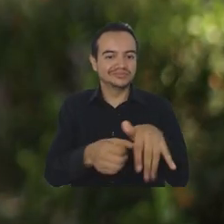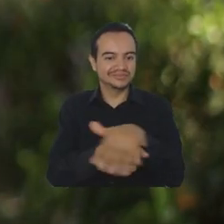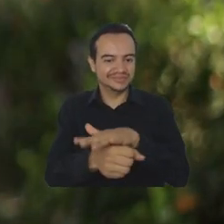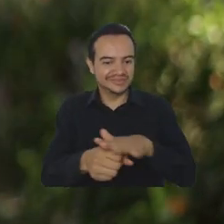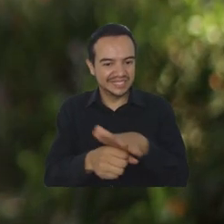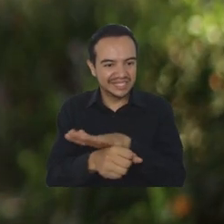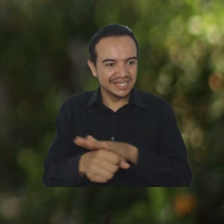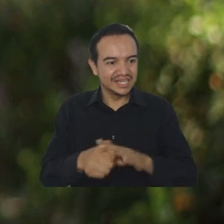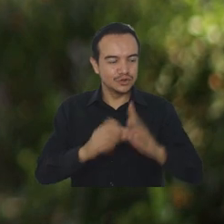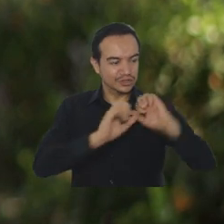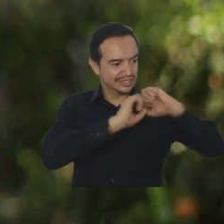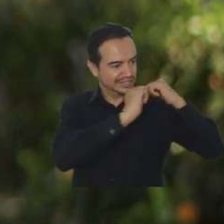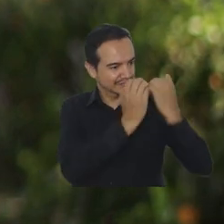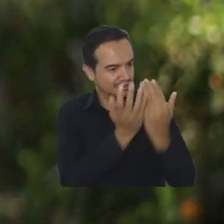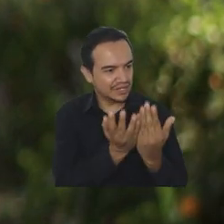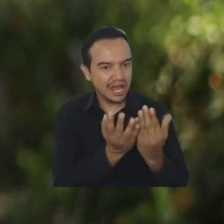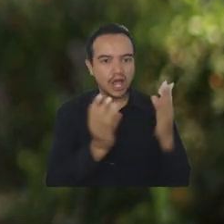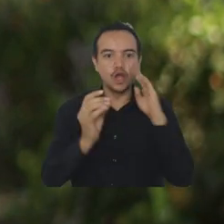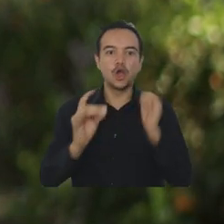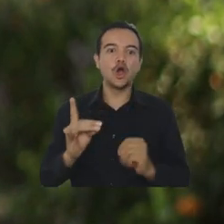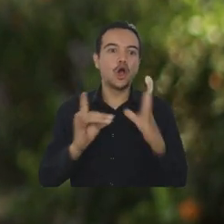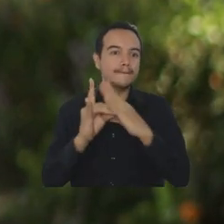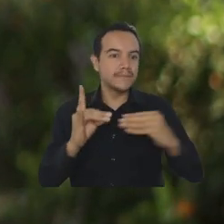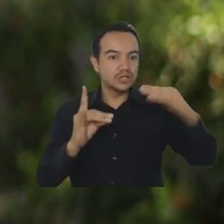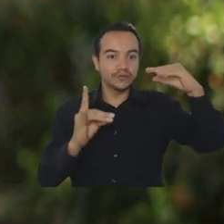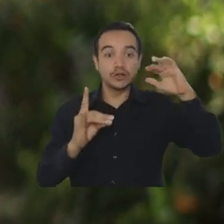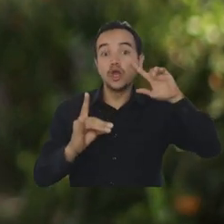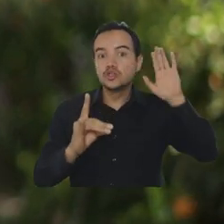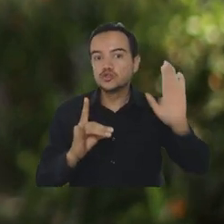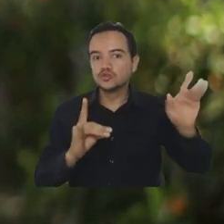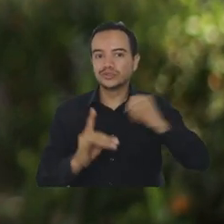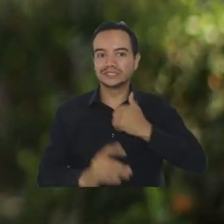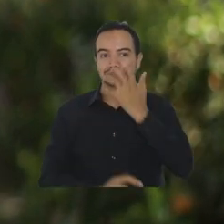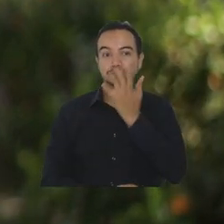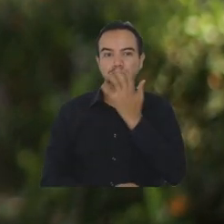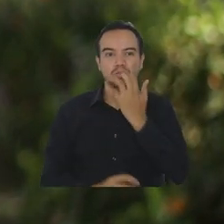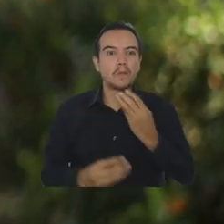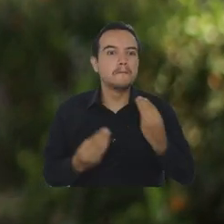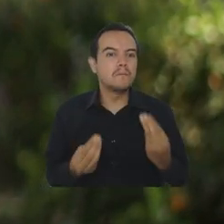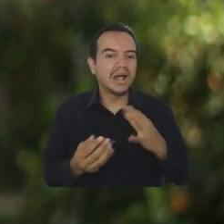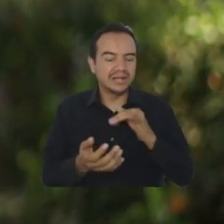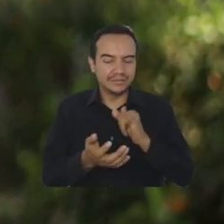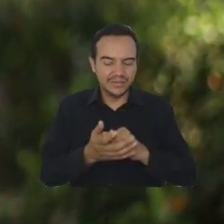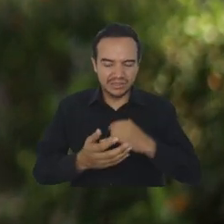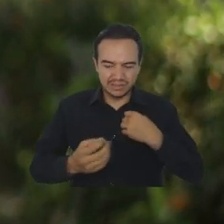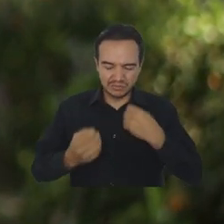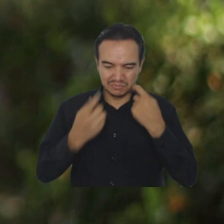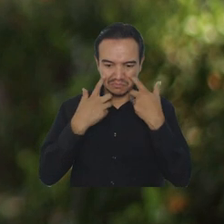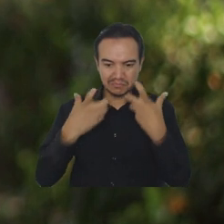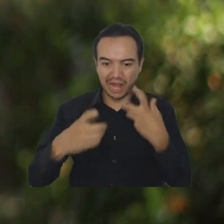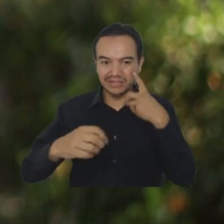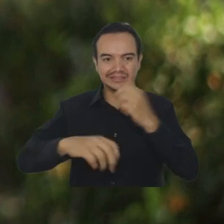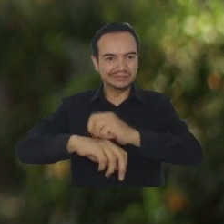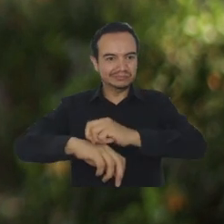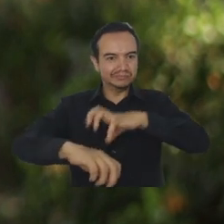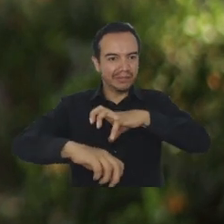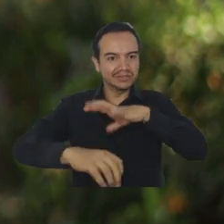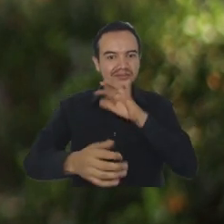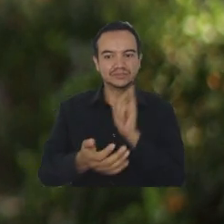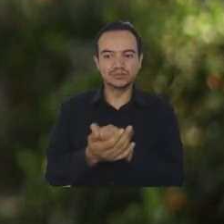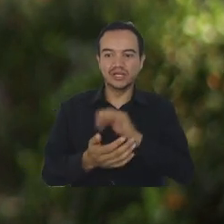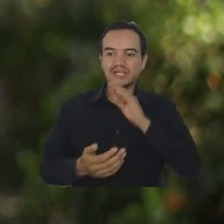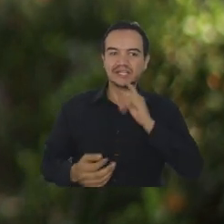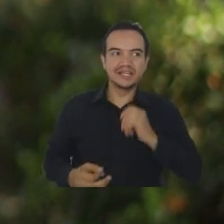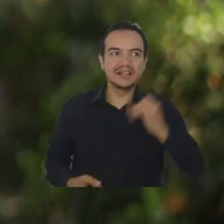maneras esa literatura y esa metáfora de García Marquiana a través de la realidad aumentada con los inventos de